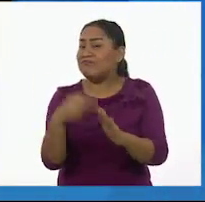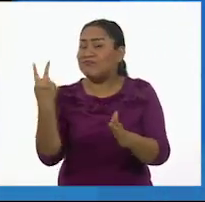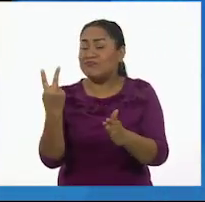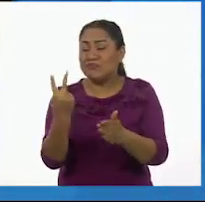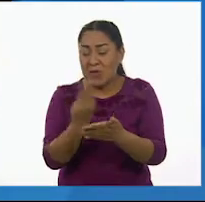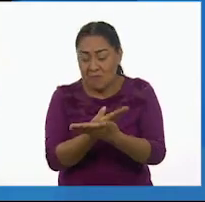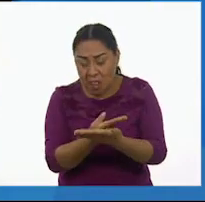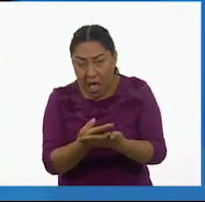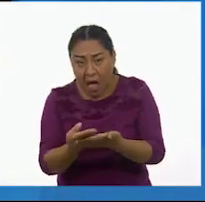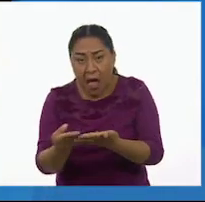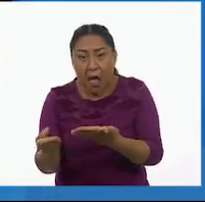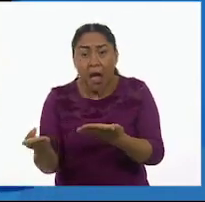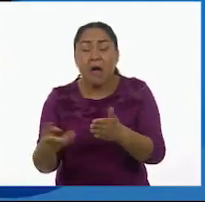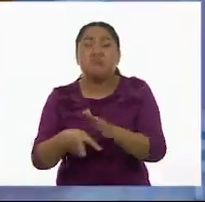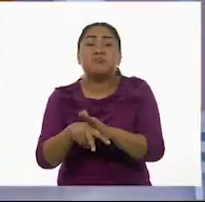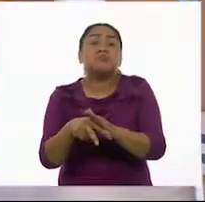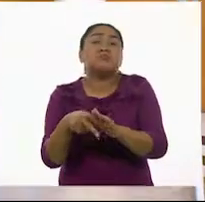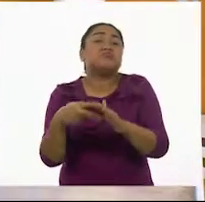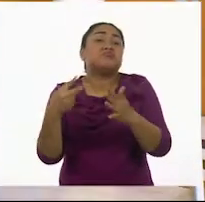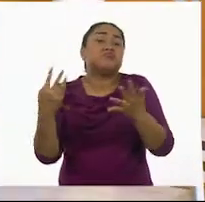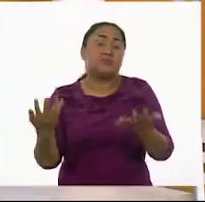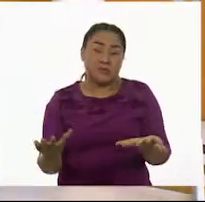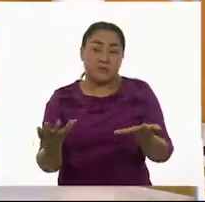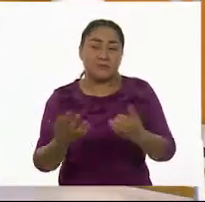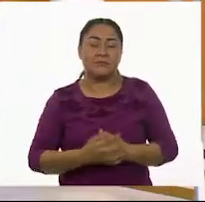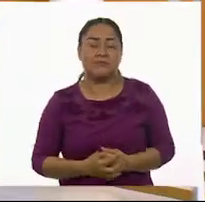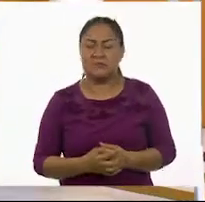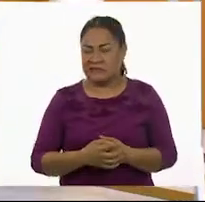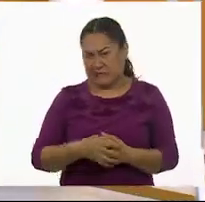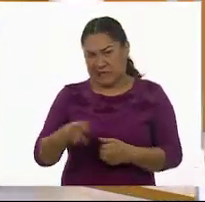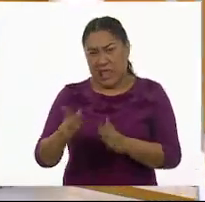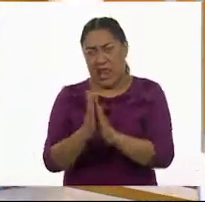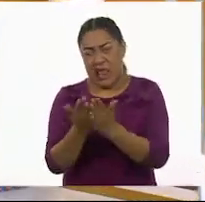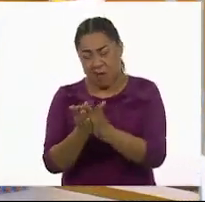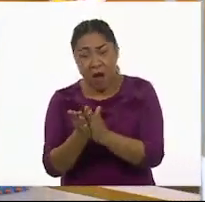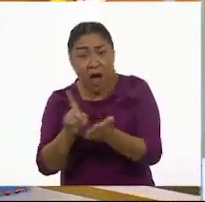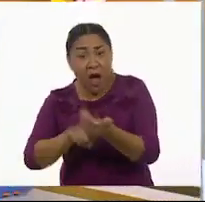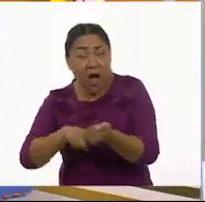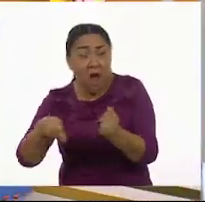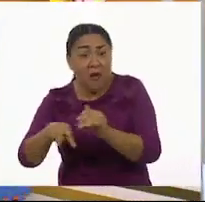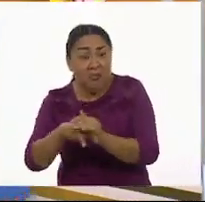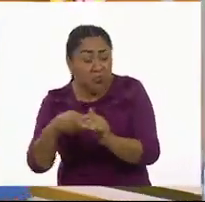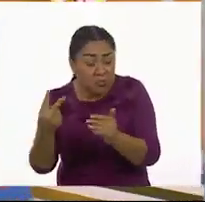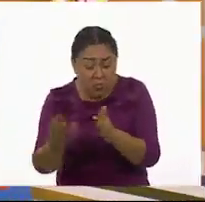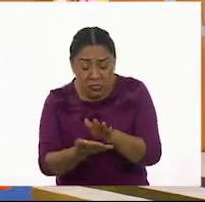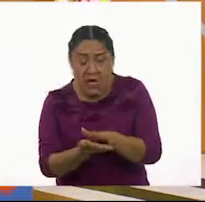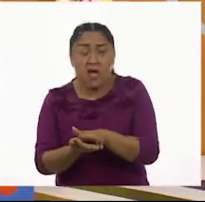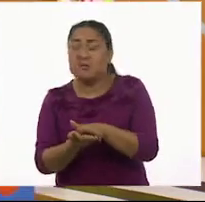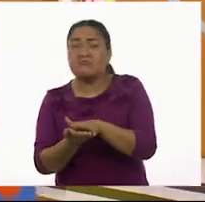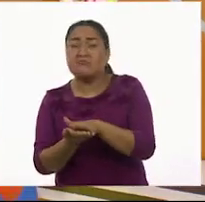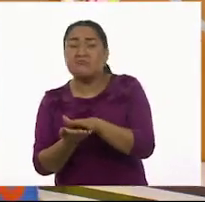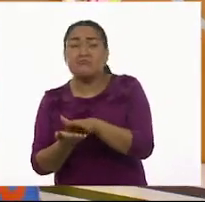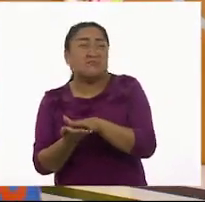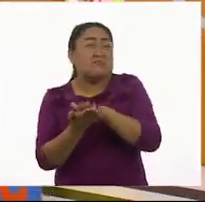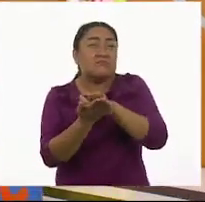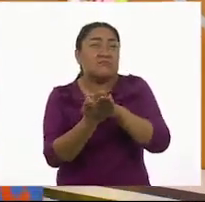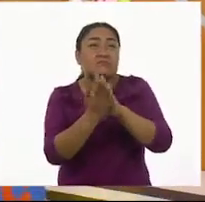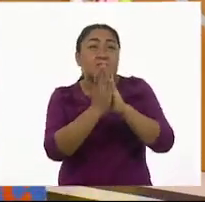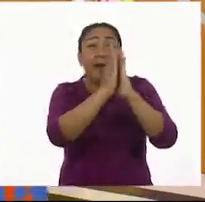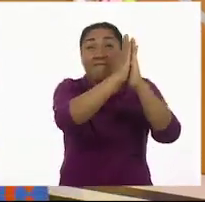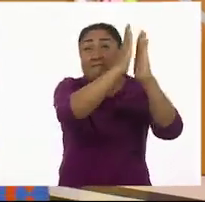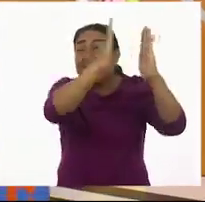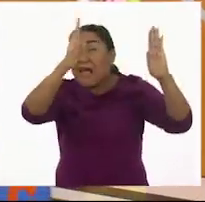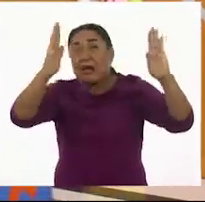Era un libro vacío. Como estaba vacío, lo pusieron en un gran librero